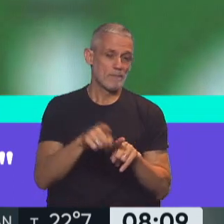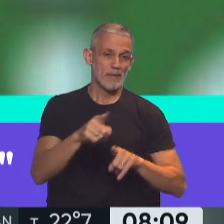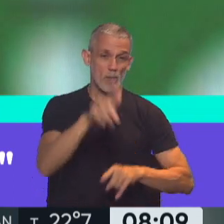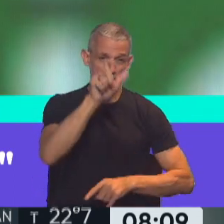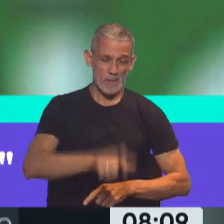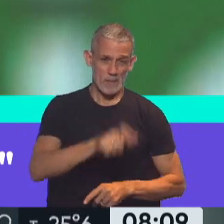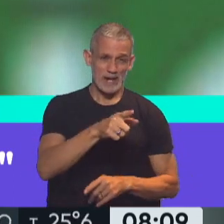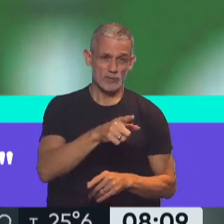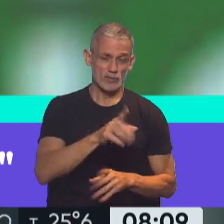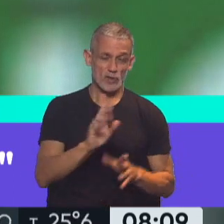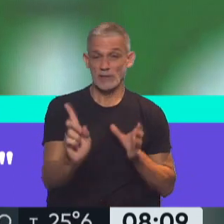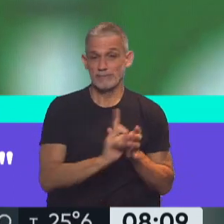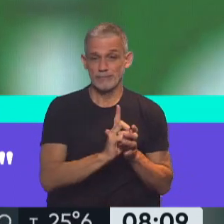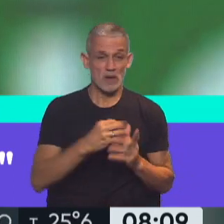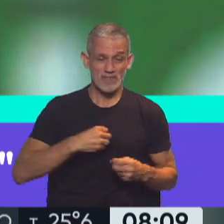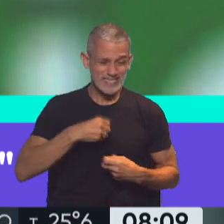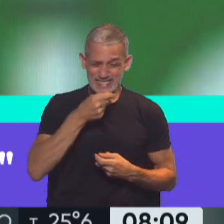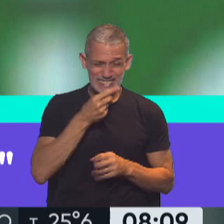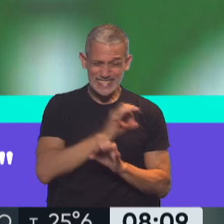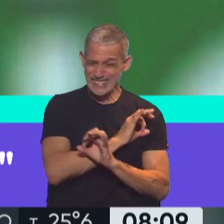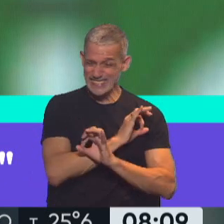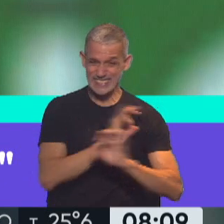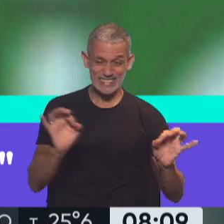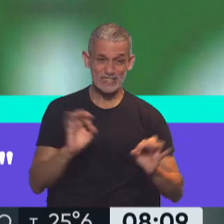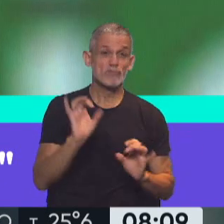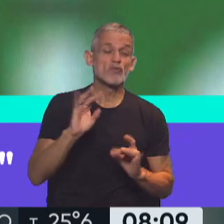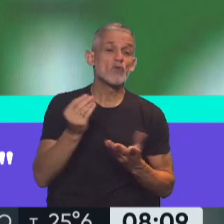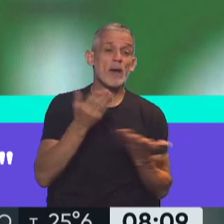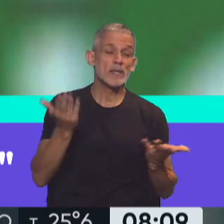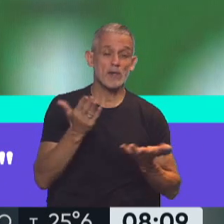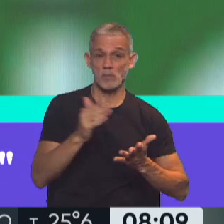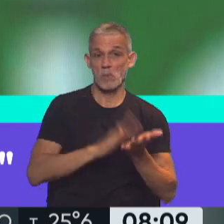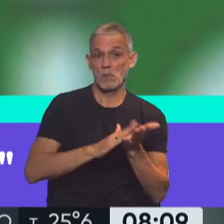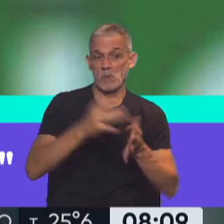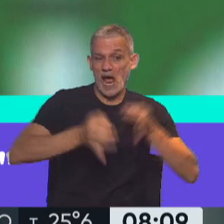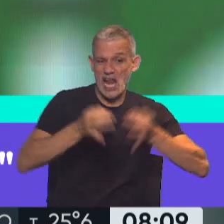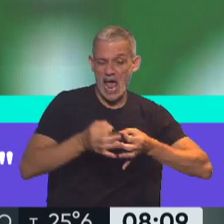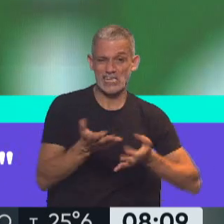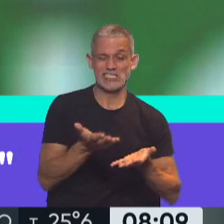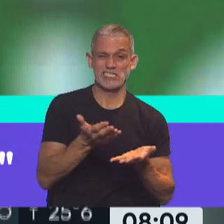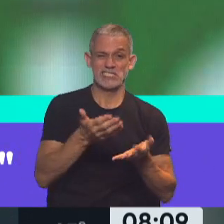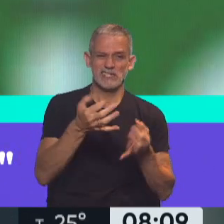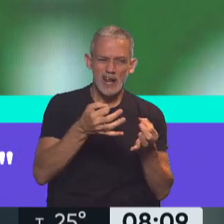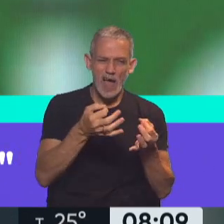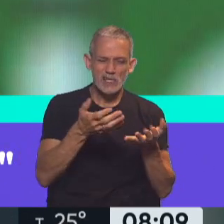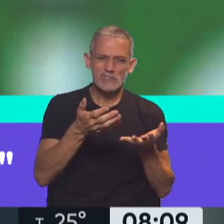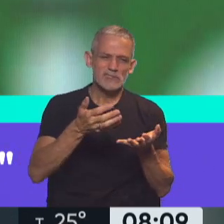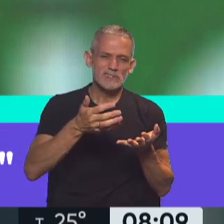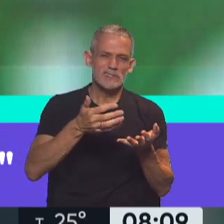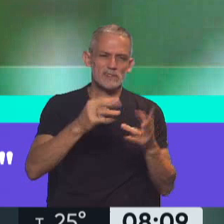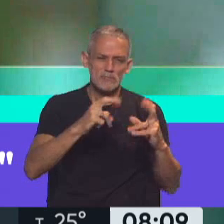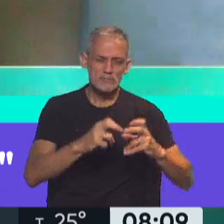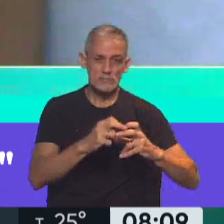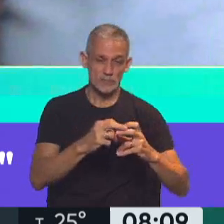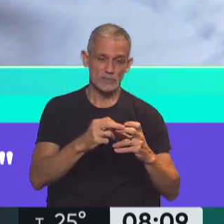paciente está totalmente asintomático, solamente se le han hecho las pruebas, obviamente que todas las pruebas de caracterización de